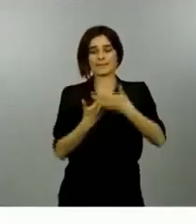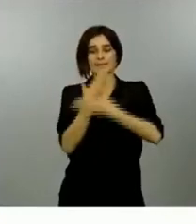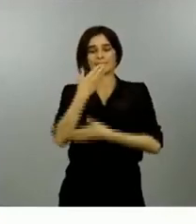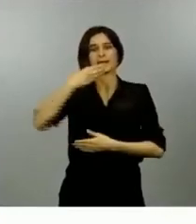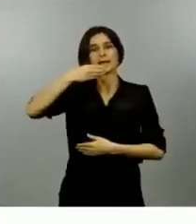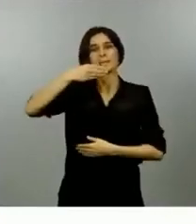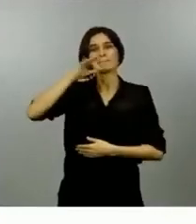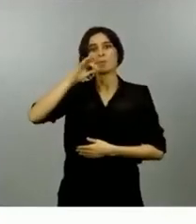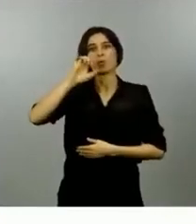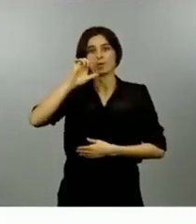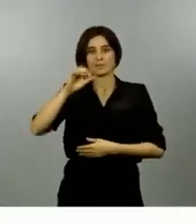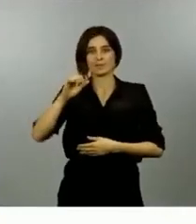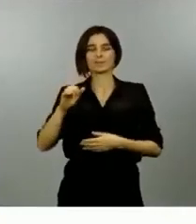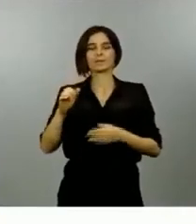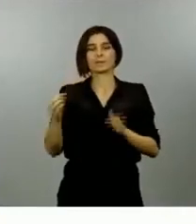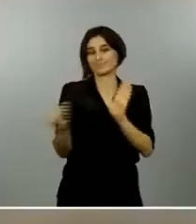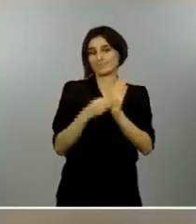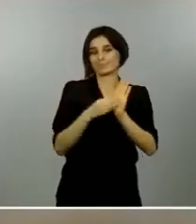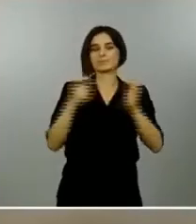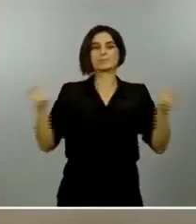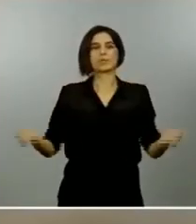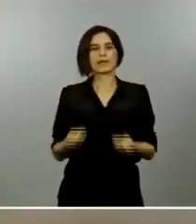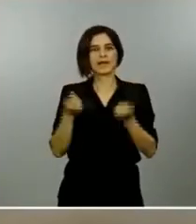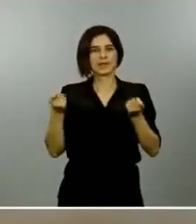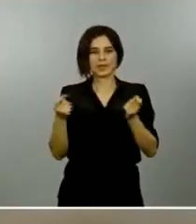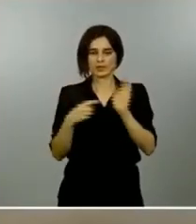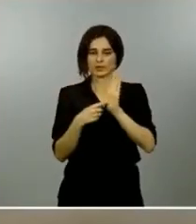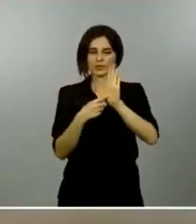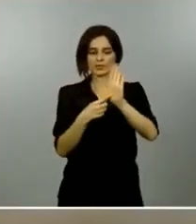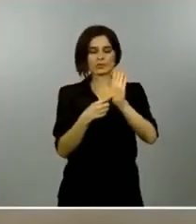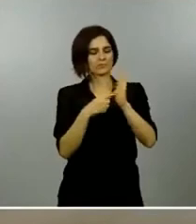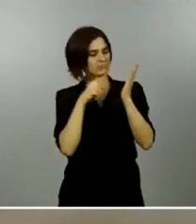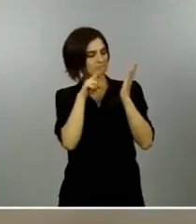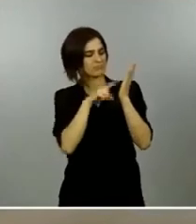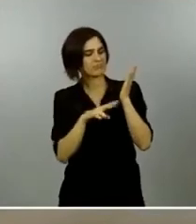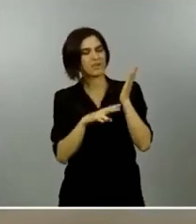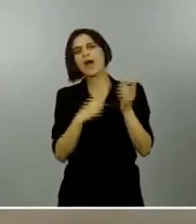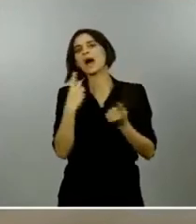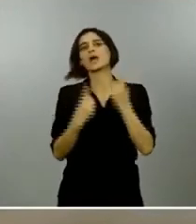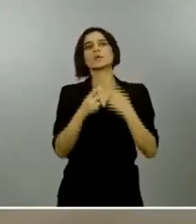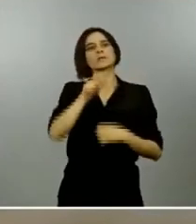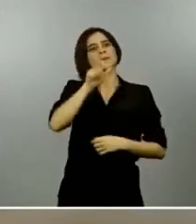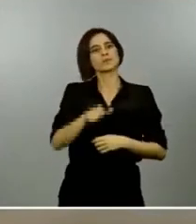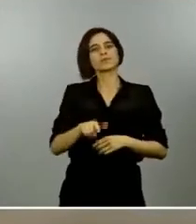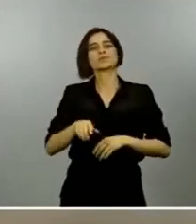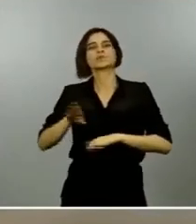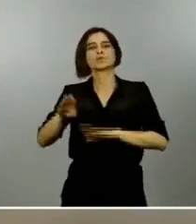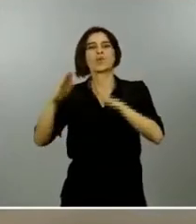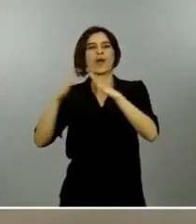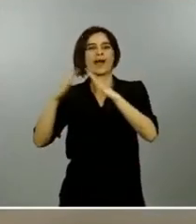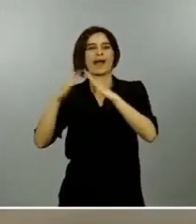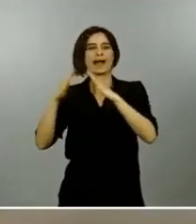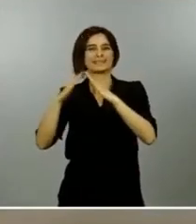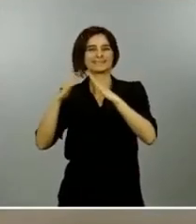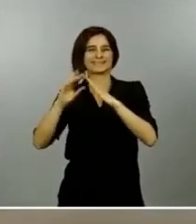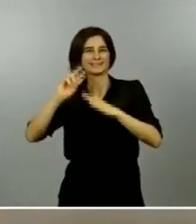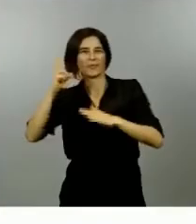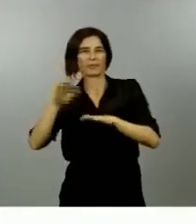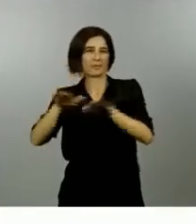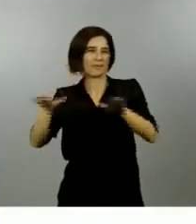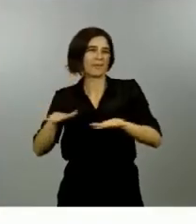¿cómo se explica que haya gente que no pueda ir a su segunda residencia y sin embargo si lo puede ir a un hotel de su misma provincia? Muchas gracias